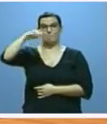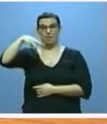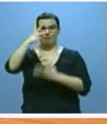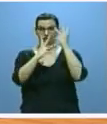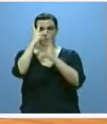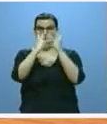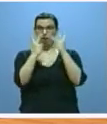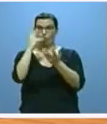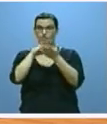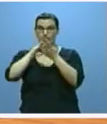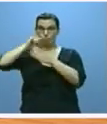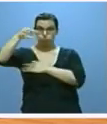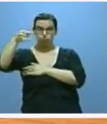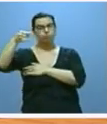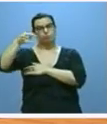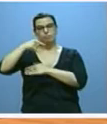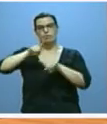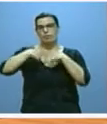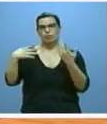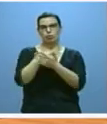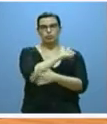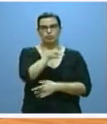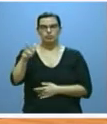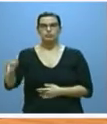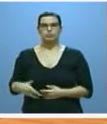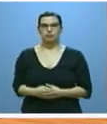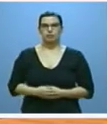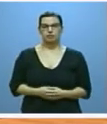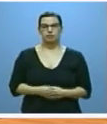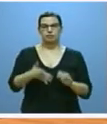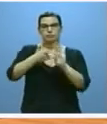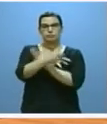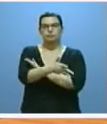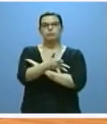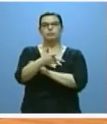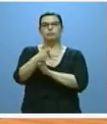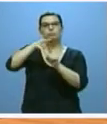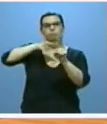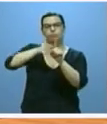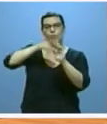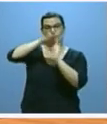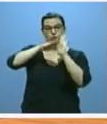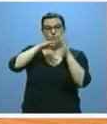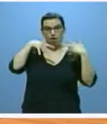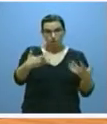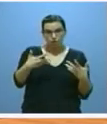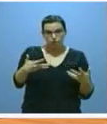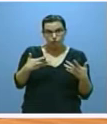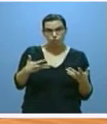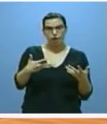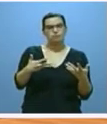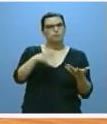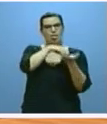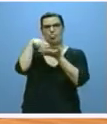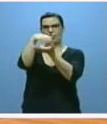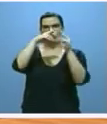Releo Plus como saben sus señorías es la combinación del programa de reutilización Releo actualmente extendido a todos los